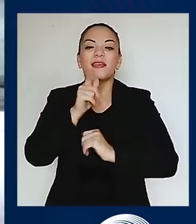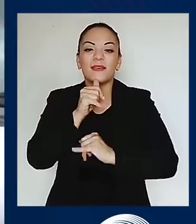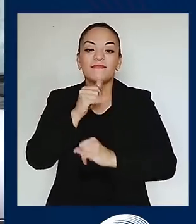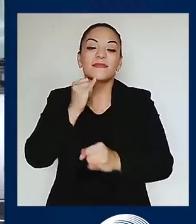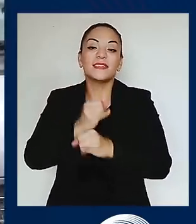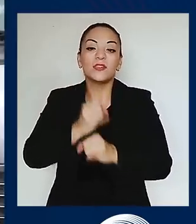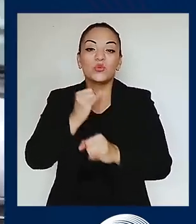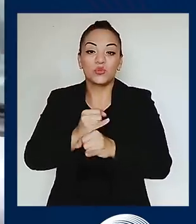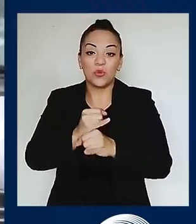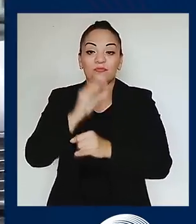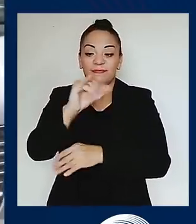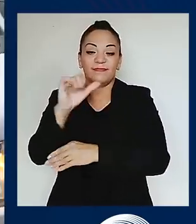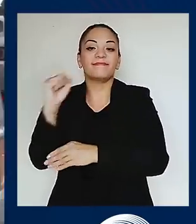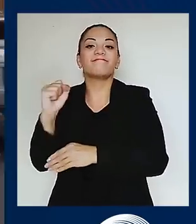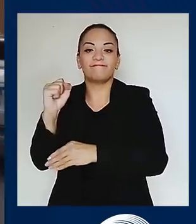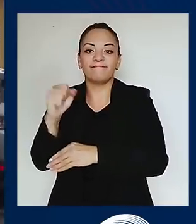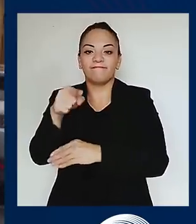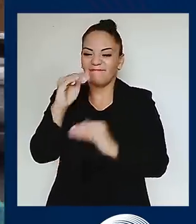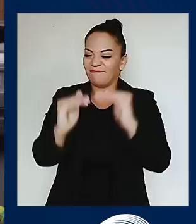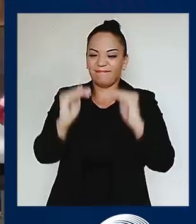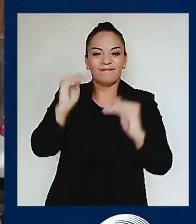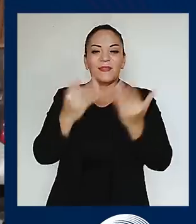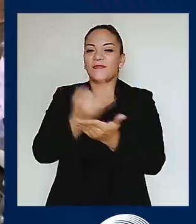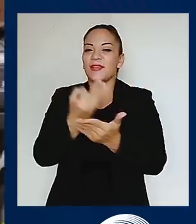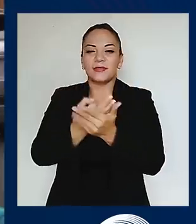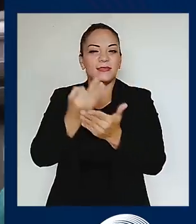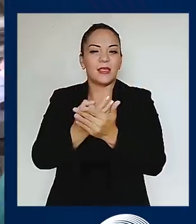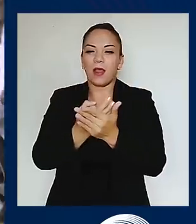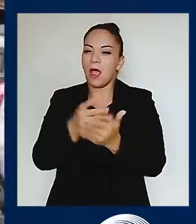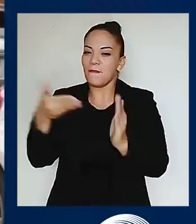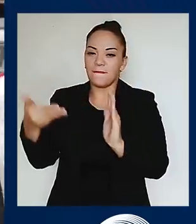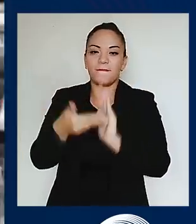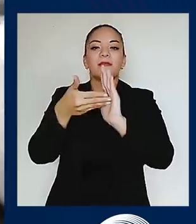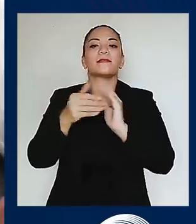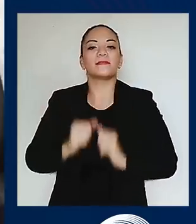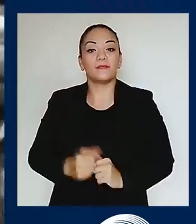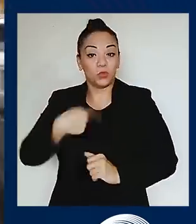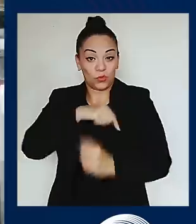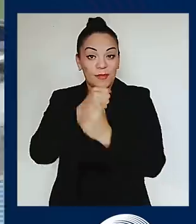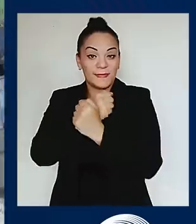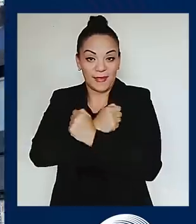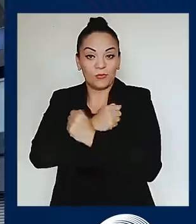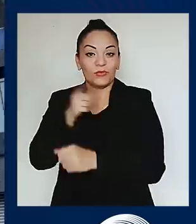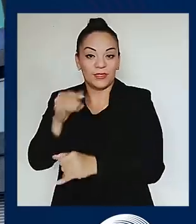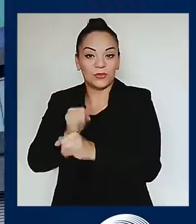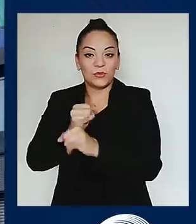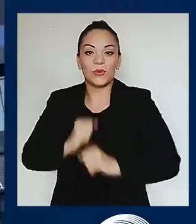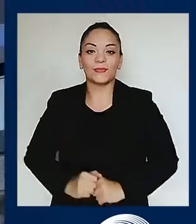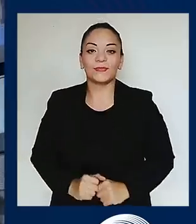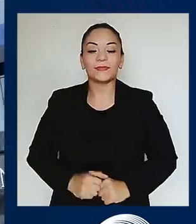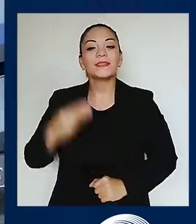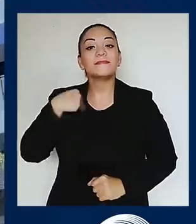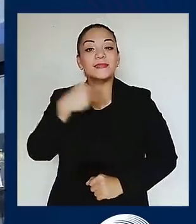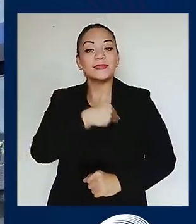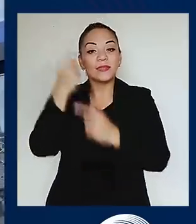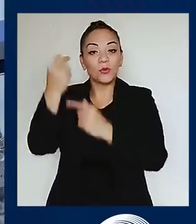la estabilidad financiera de nuestra amada Caja Costarricense de Seguro Social. En el Ministerio